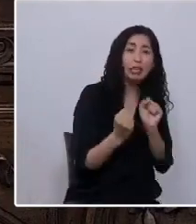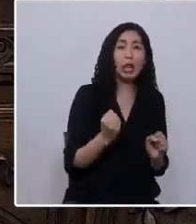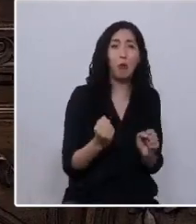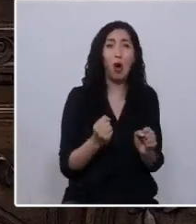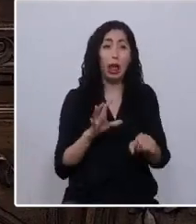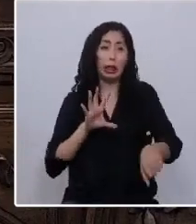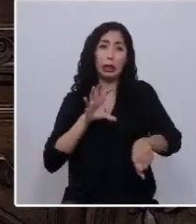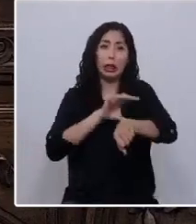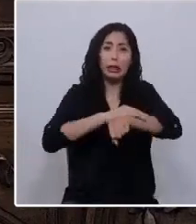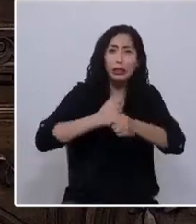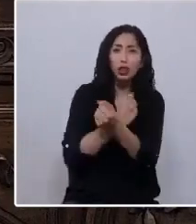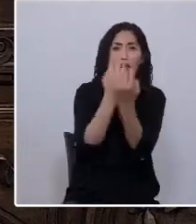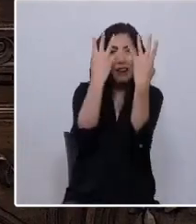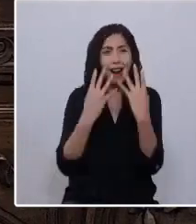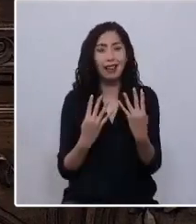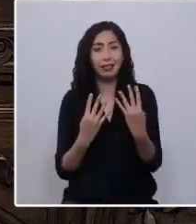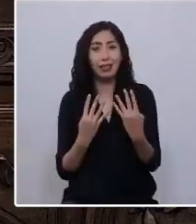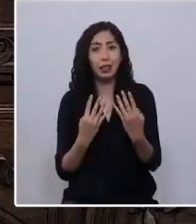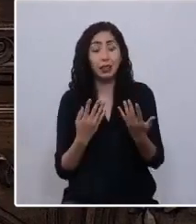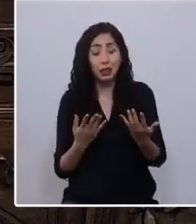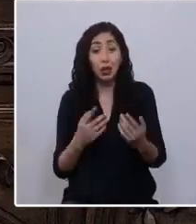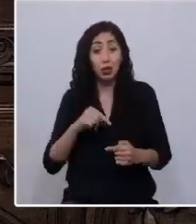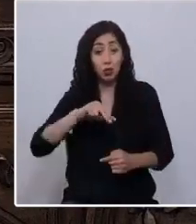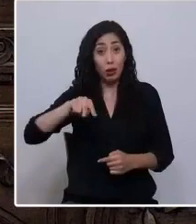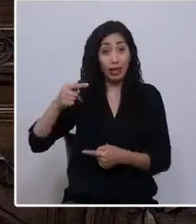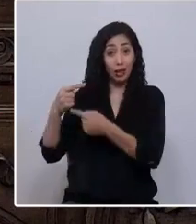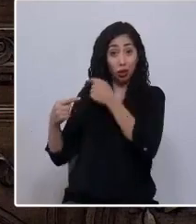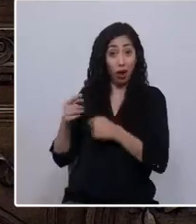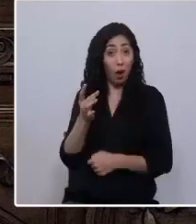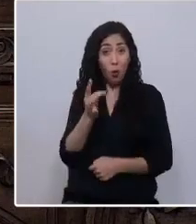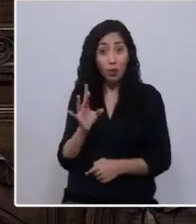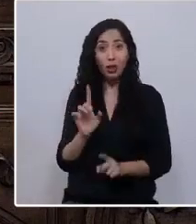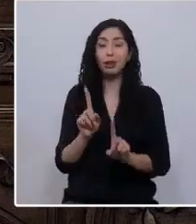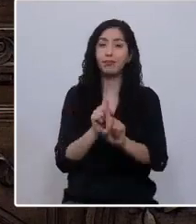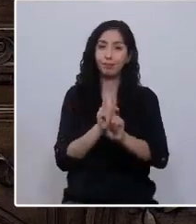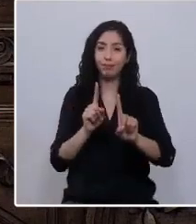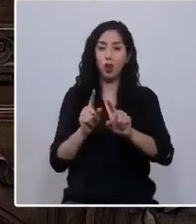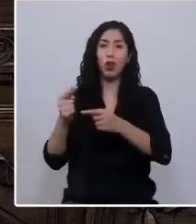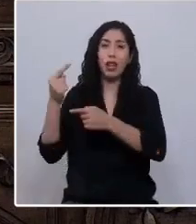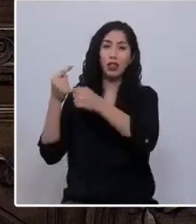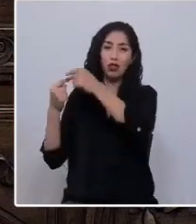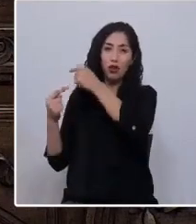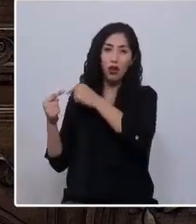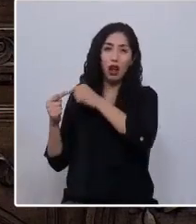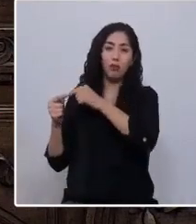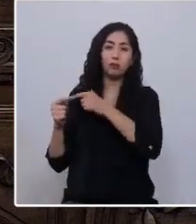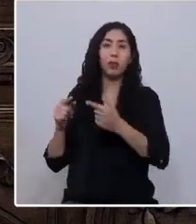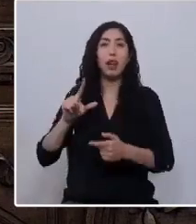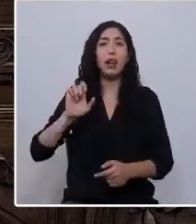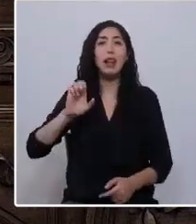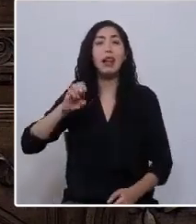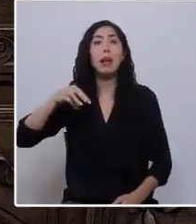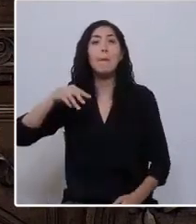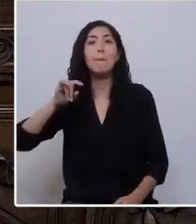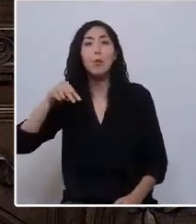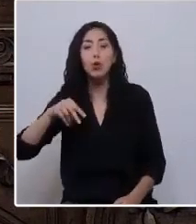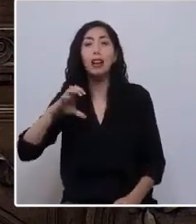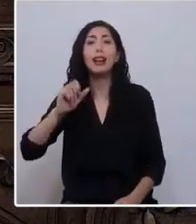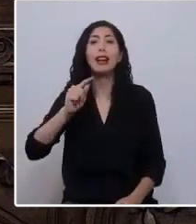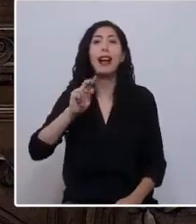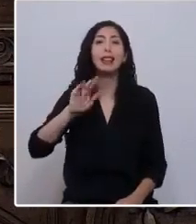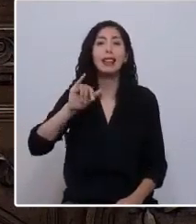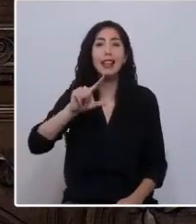detenciones y cárcel. Pero nuestra historia no es la única. Es la historia de los Lemún, de los Catrileos, de los Collíos, de los